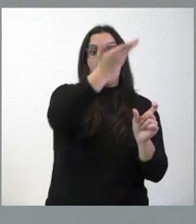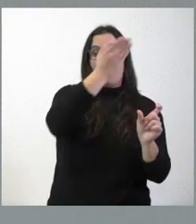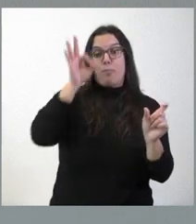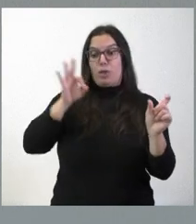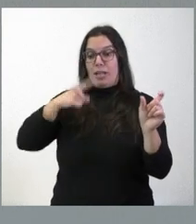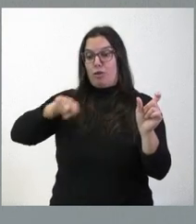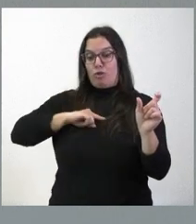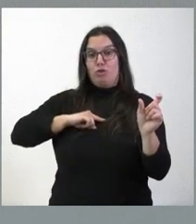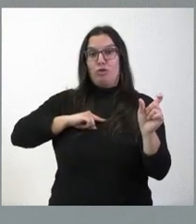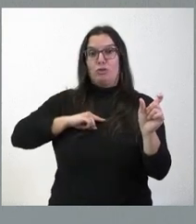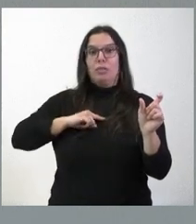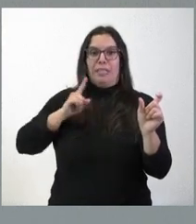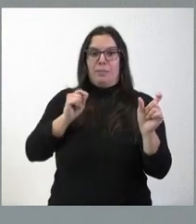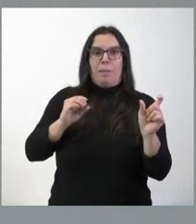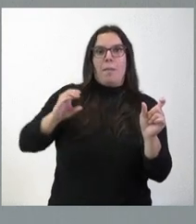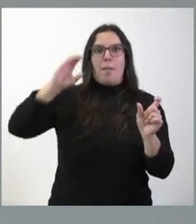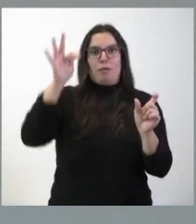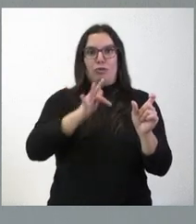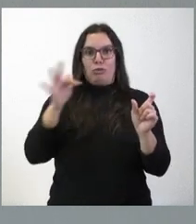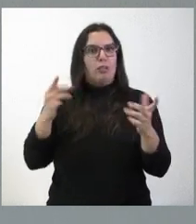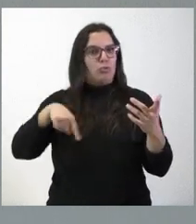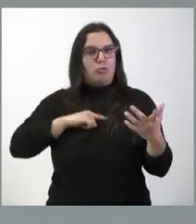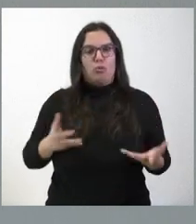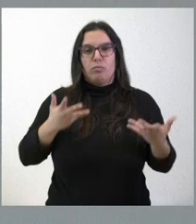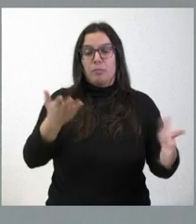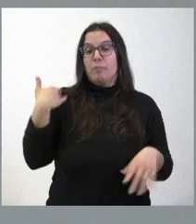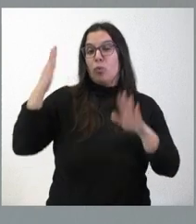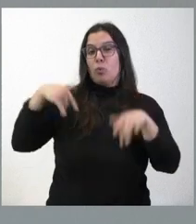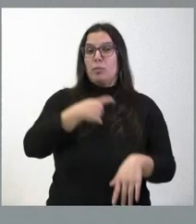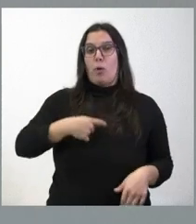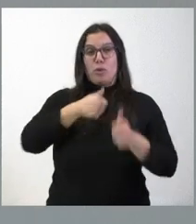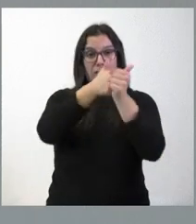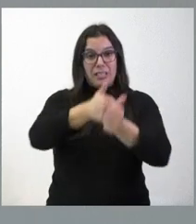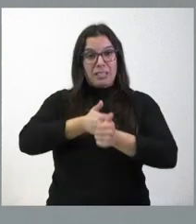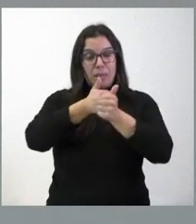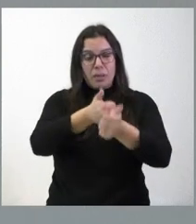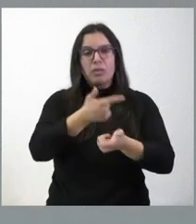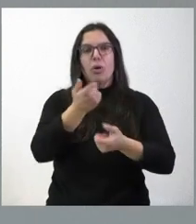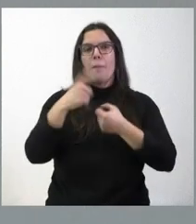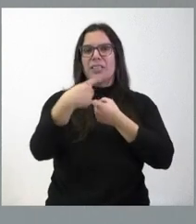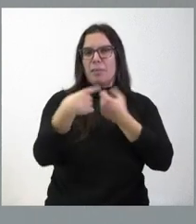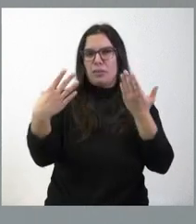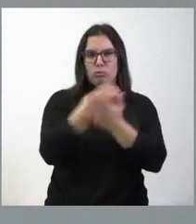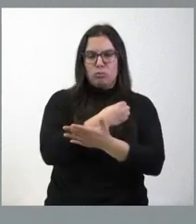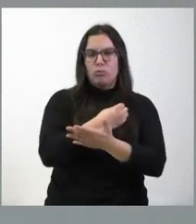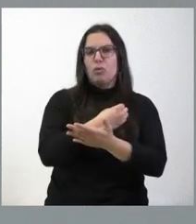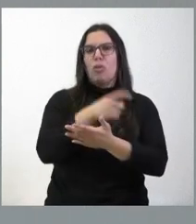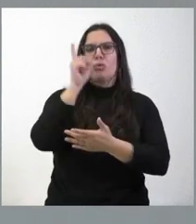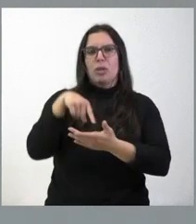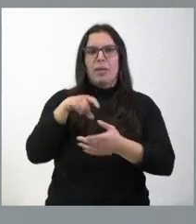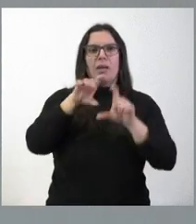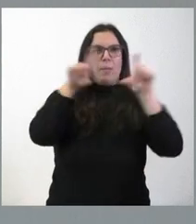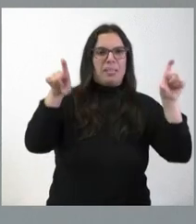aportación va a seguir aumentando y, por tanto, ahí estamos dispuestos. En la última comisión de seguimiento, que está representada en todas las partes, incluso los agentes sociales y económicos,